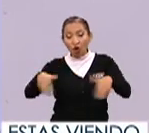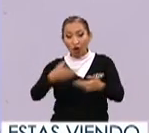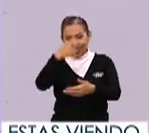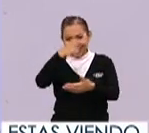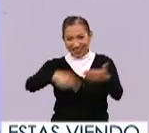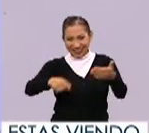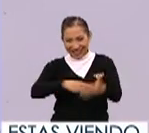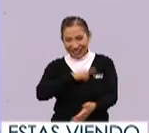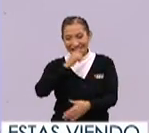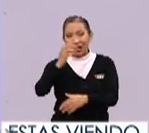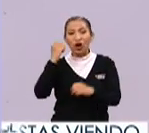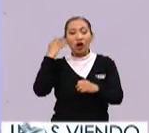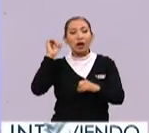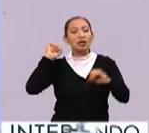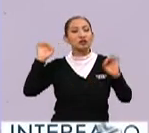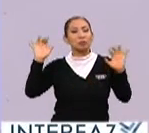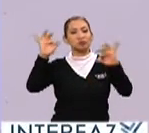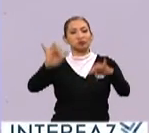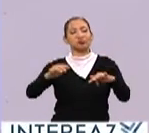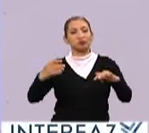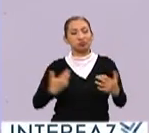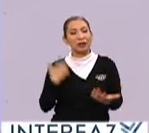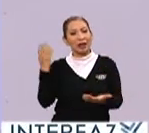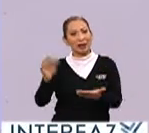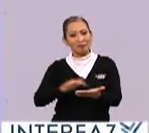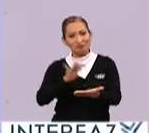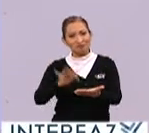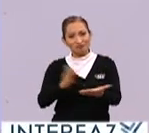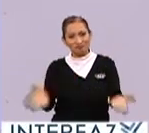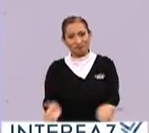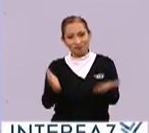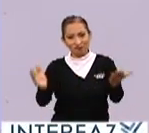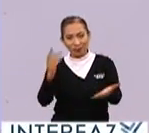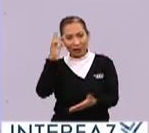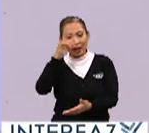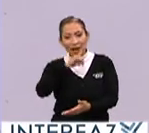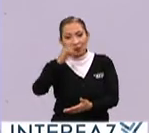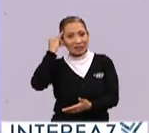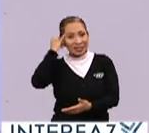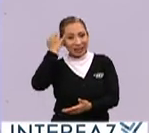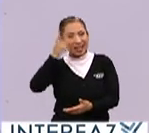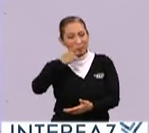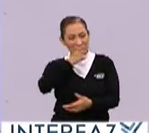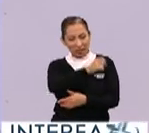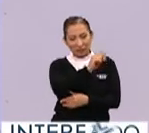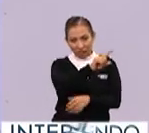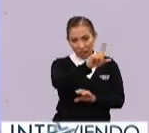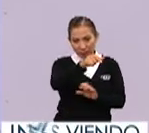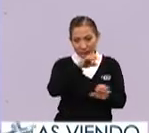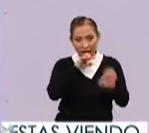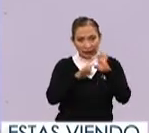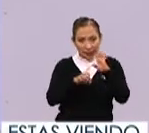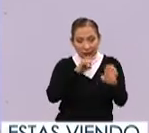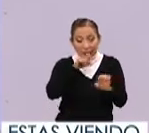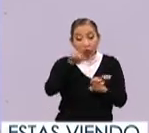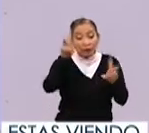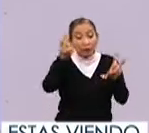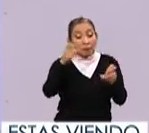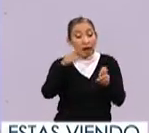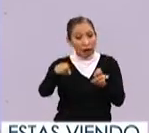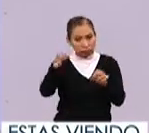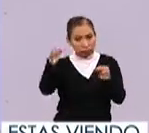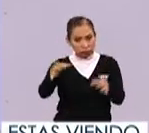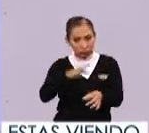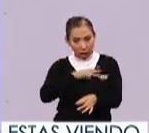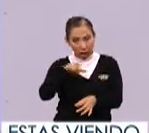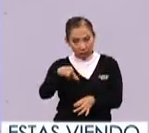del Congreso Internacional de Fomento a la Lectura en Lenguas Indígenas. Y sobre todo el tema, nos comenta Ernesto Contreras, lo vamos a ver en la entrevista más adelante, es un tema que está basado en